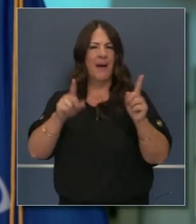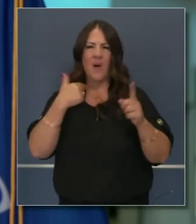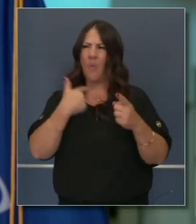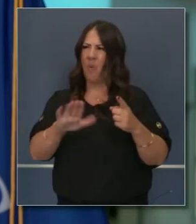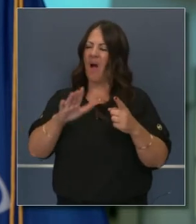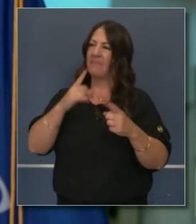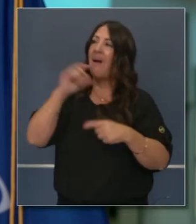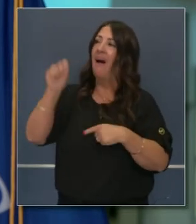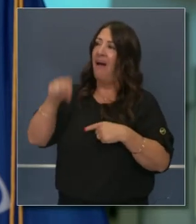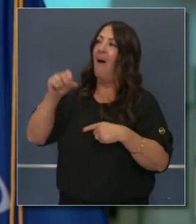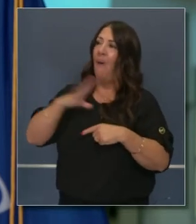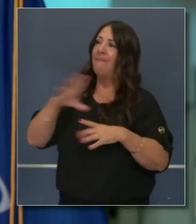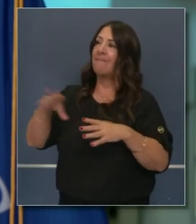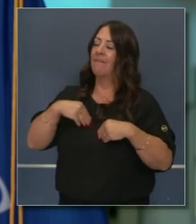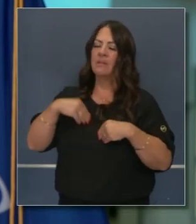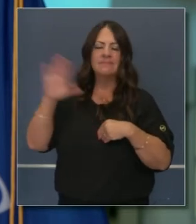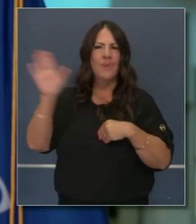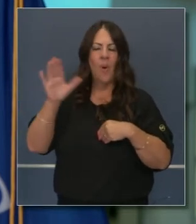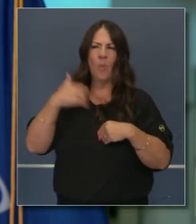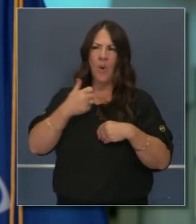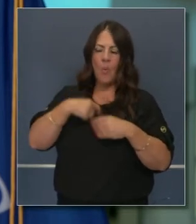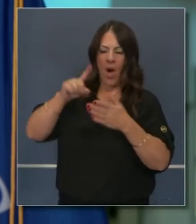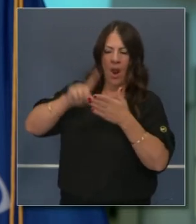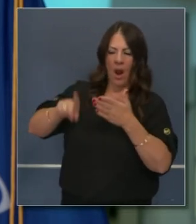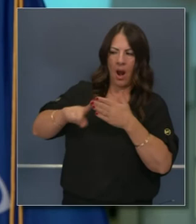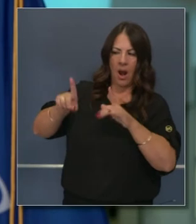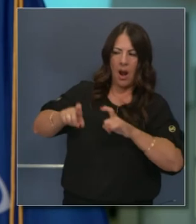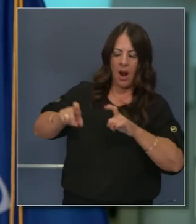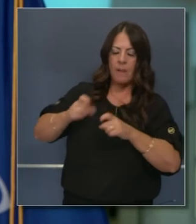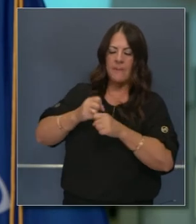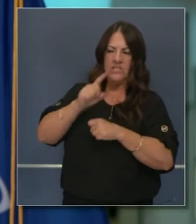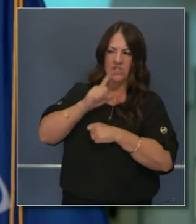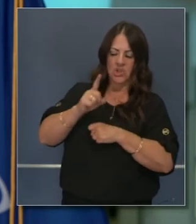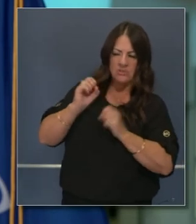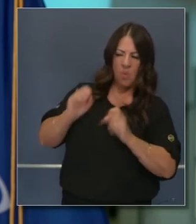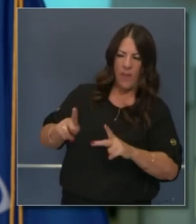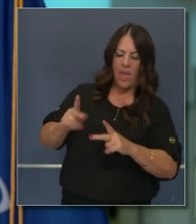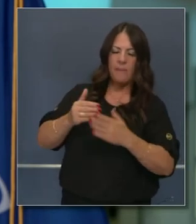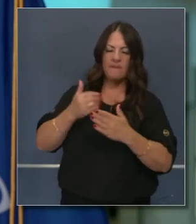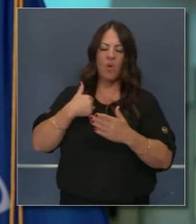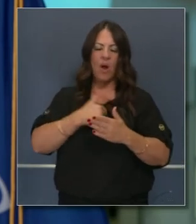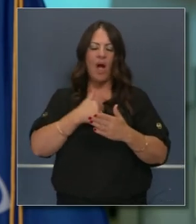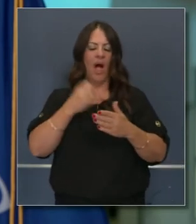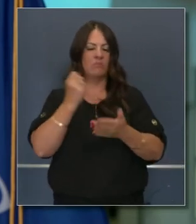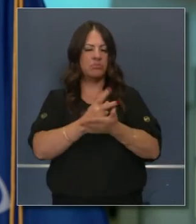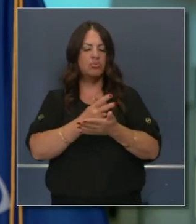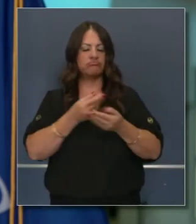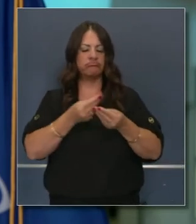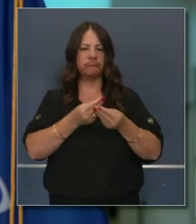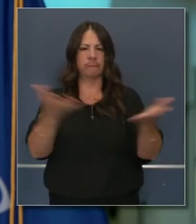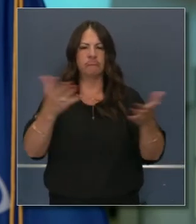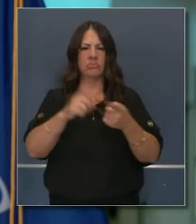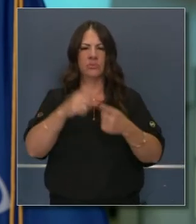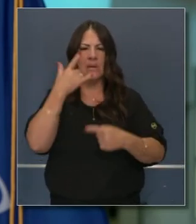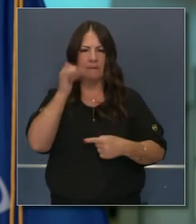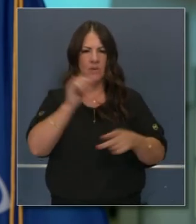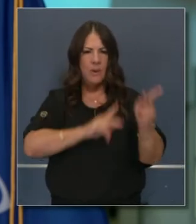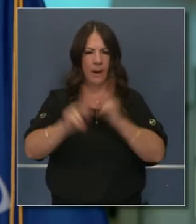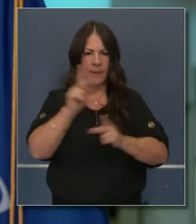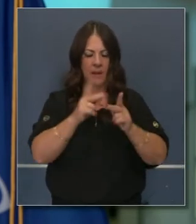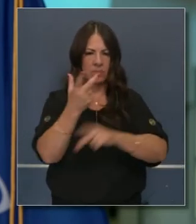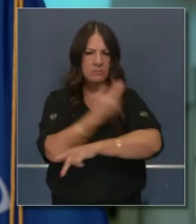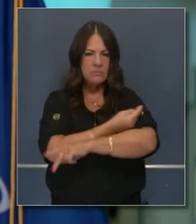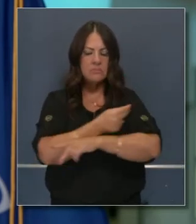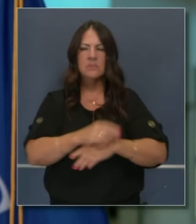que asegurarnos de que las vacunas sean seguras y efectivas y de que estamos monitoreándolas, no solamente en cuanto a su distribución o el acceso